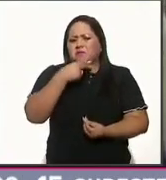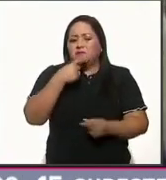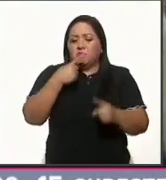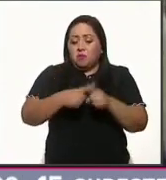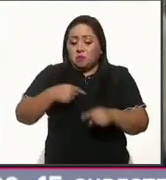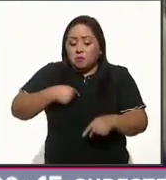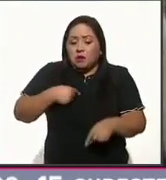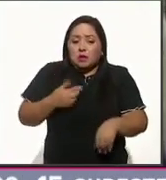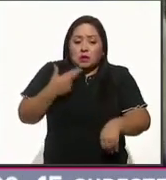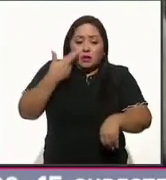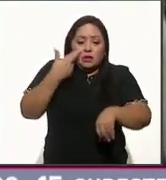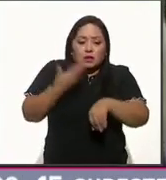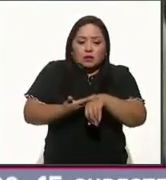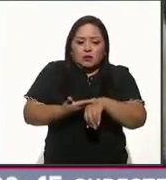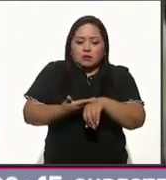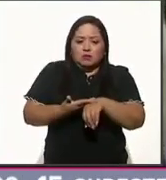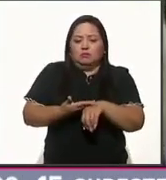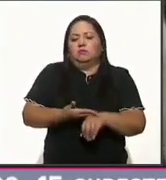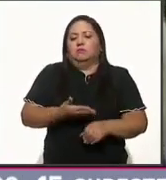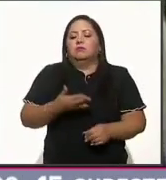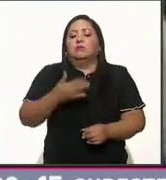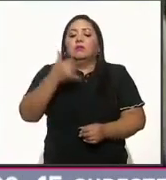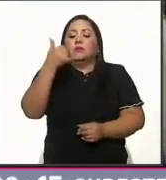mi responsabilidad, tuve puesto a asumir y, por supuesto,